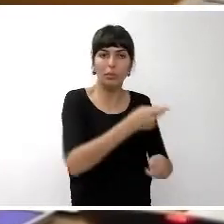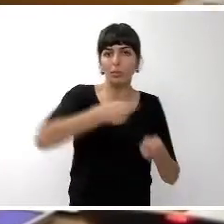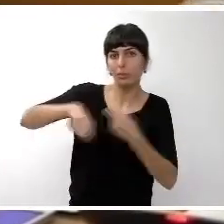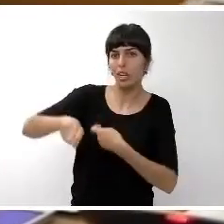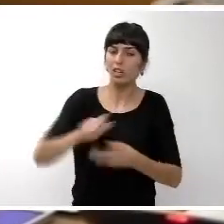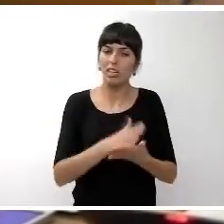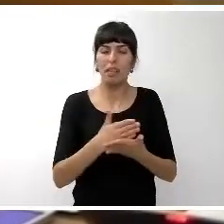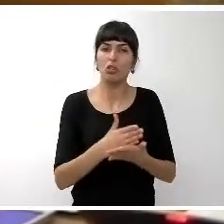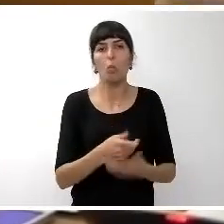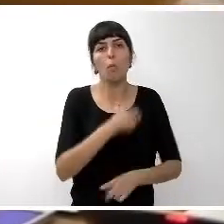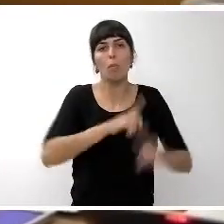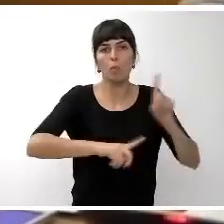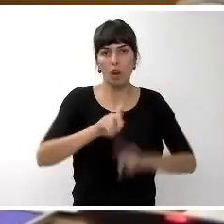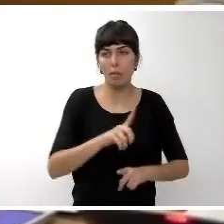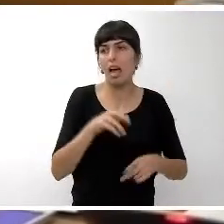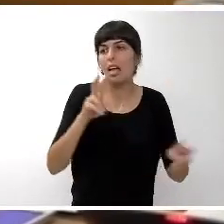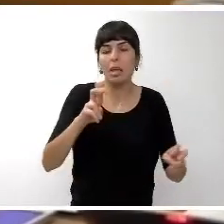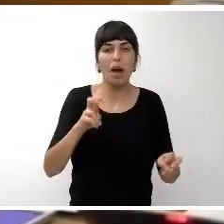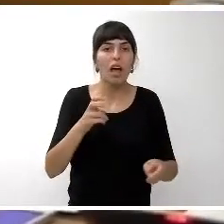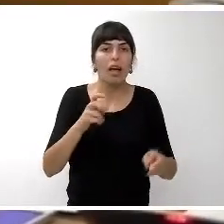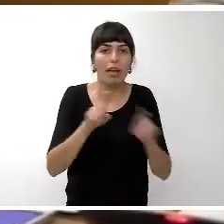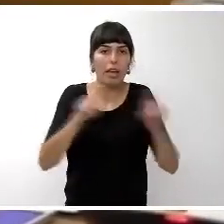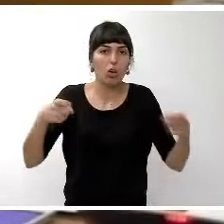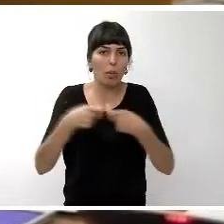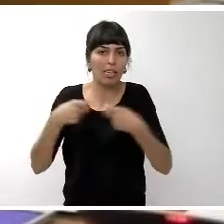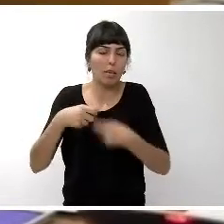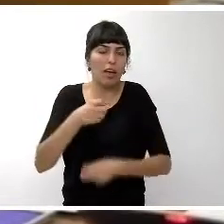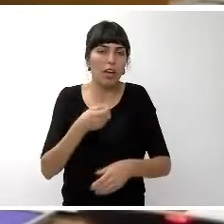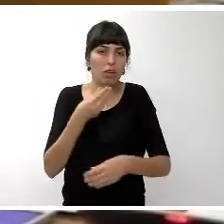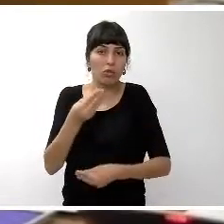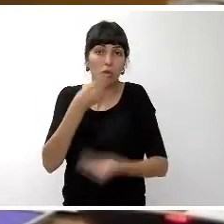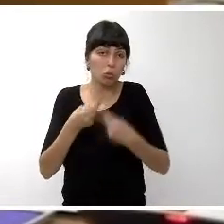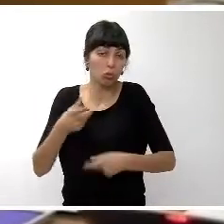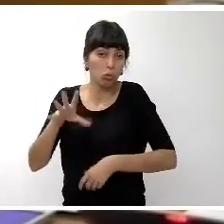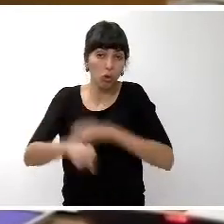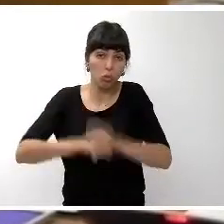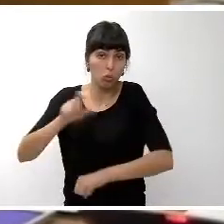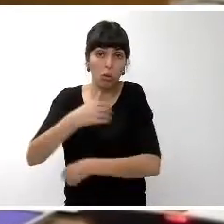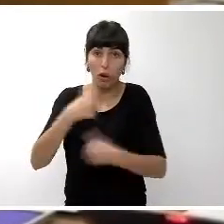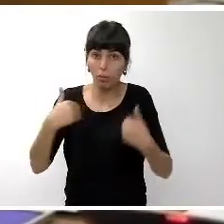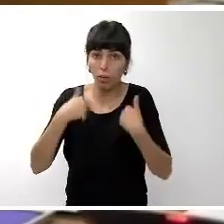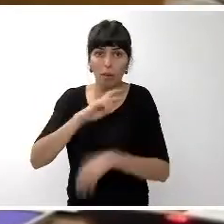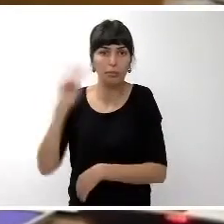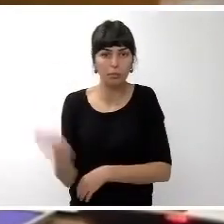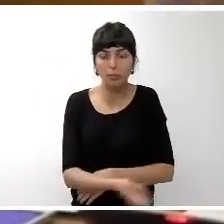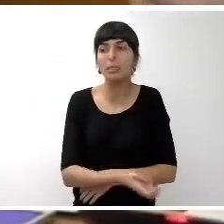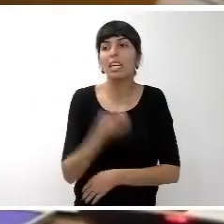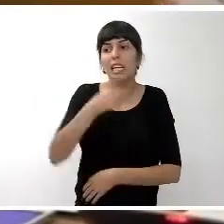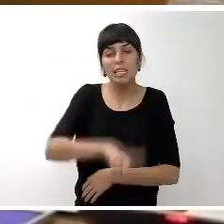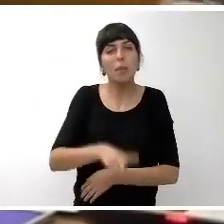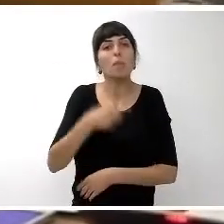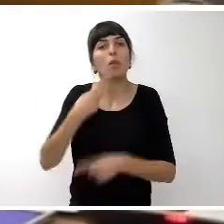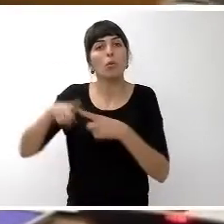mercadillos de cercanía las cooperativas de consumo responsables y cómo no y directamente favoreciendo la incorporación de productos frescos